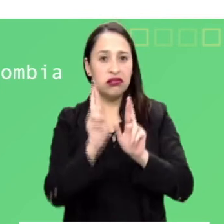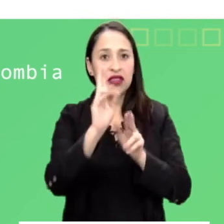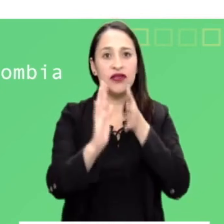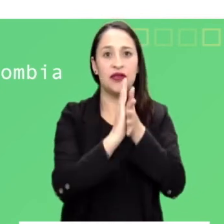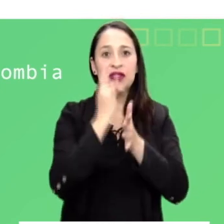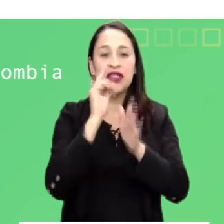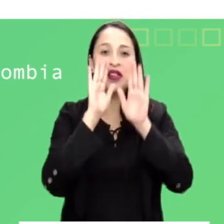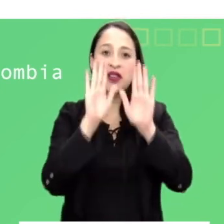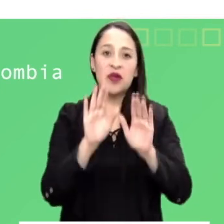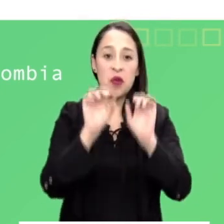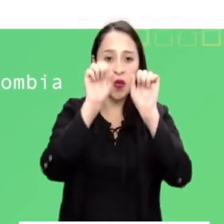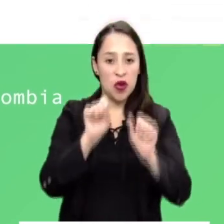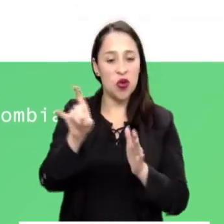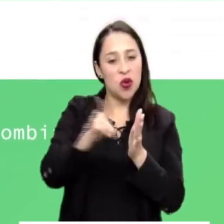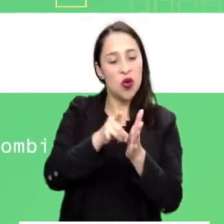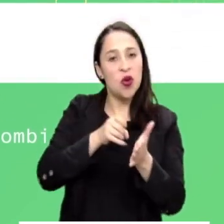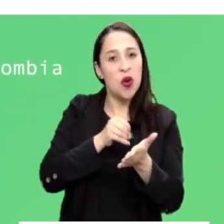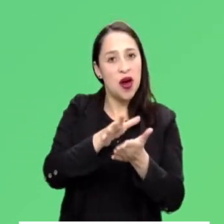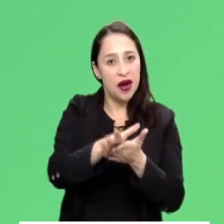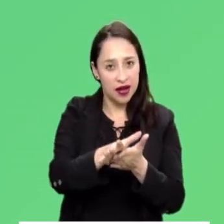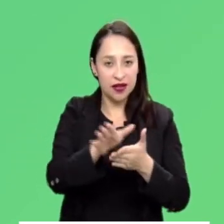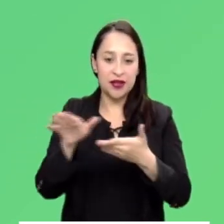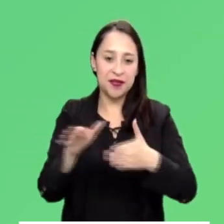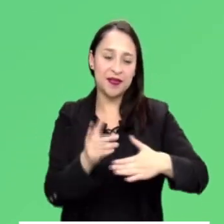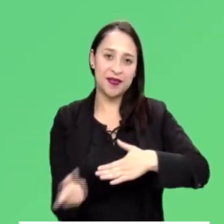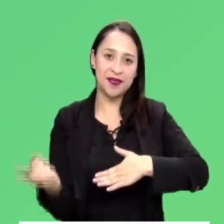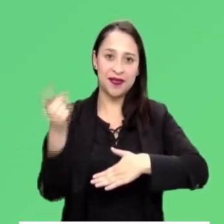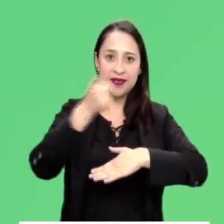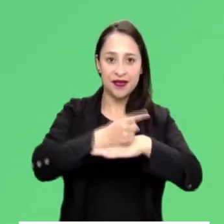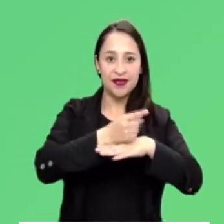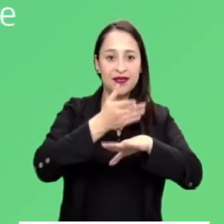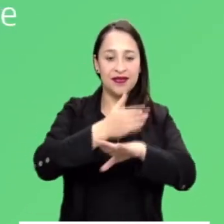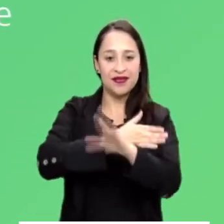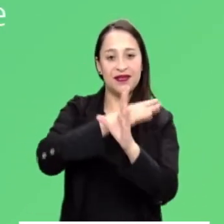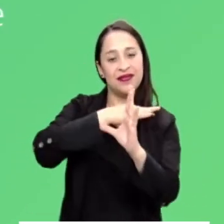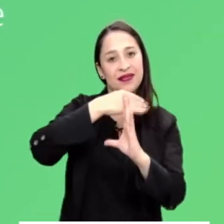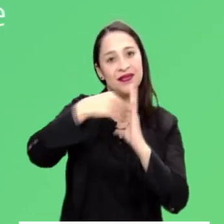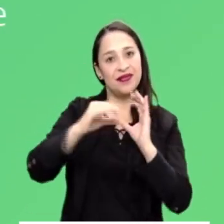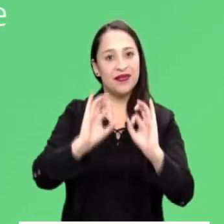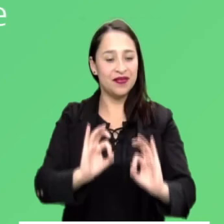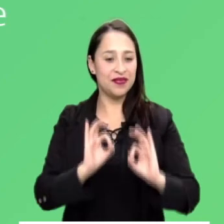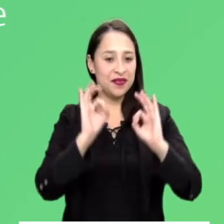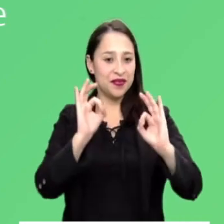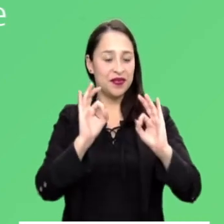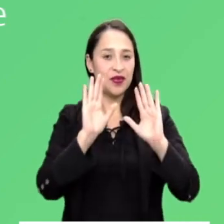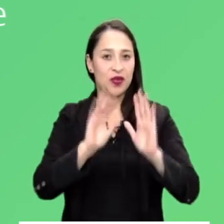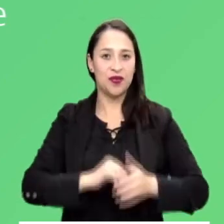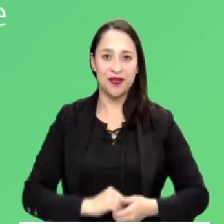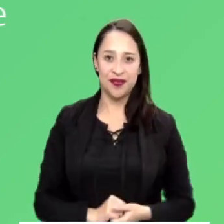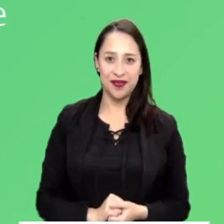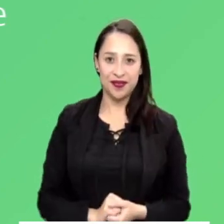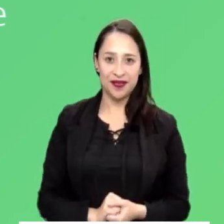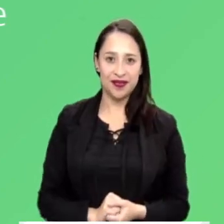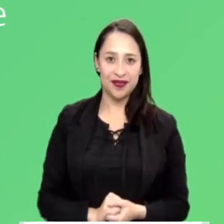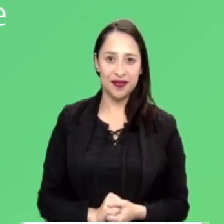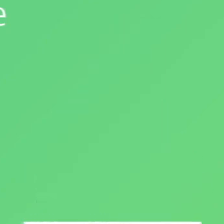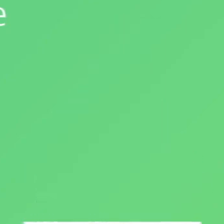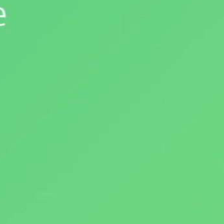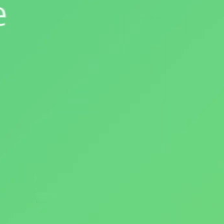rayos y otros datos de interés. Descárguela gratis, planee su día y tome las mejores decisiones. ¡Gracias!